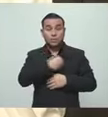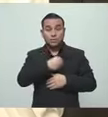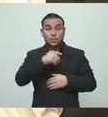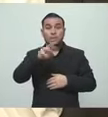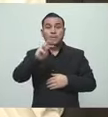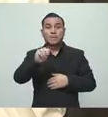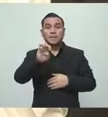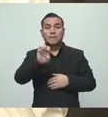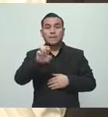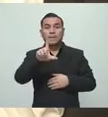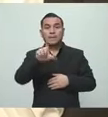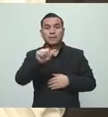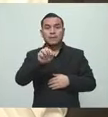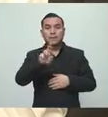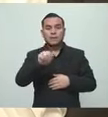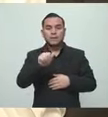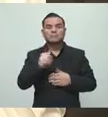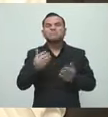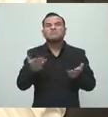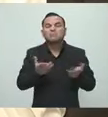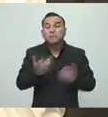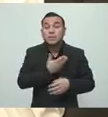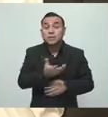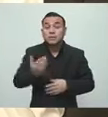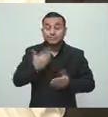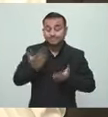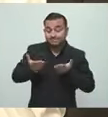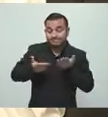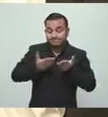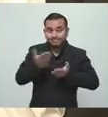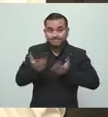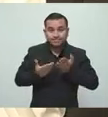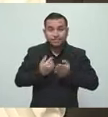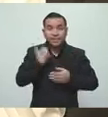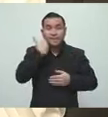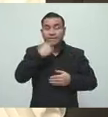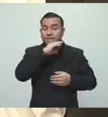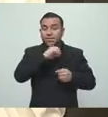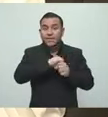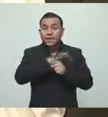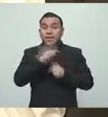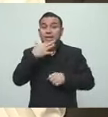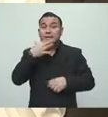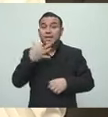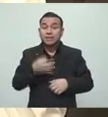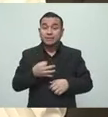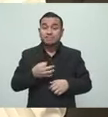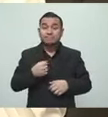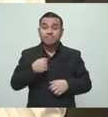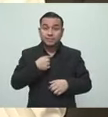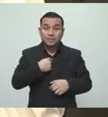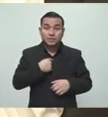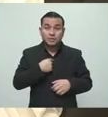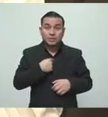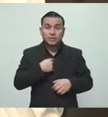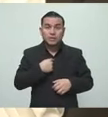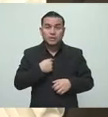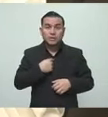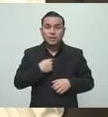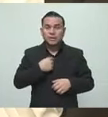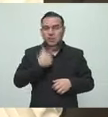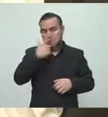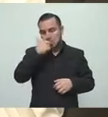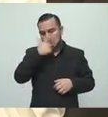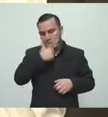extendido de atención a los pacientes COVID. Entonces, yo completamente decepcionado de